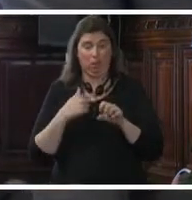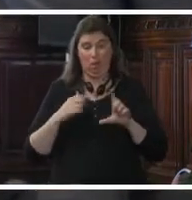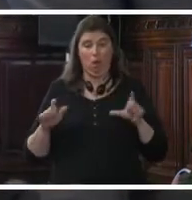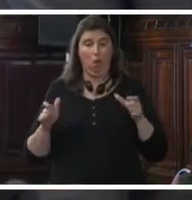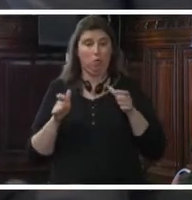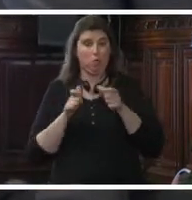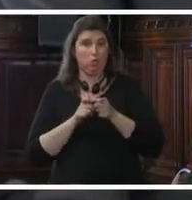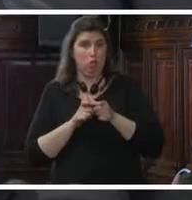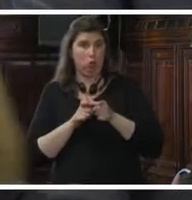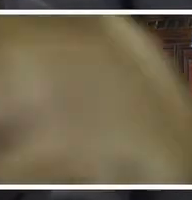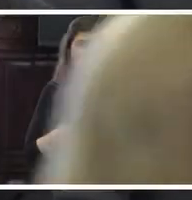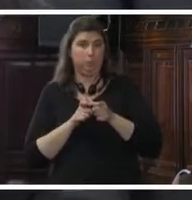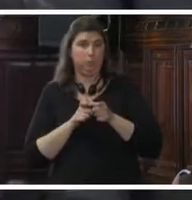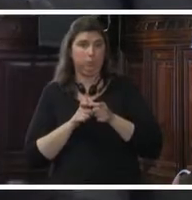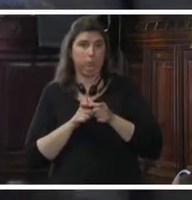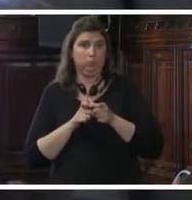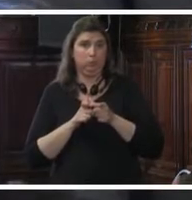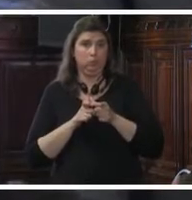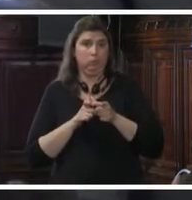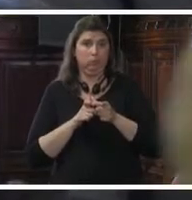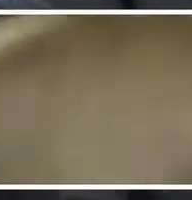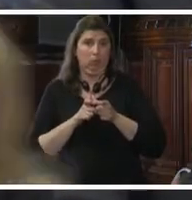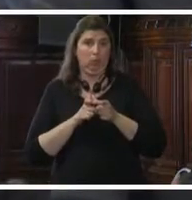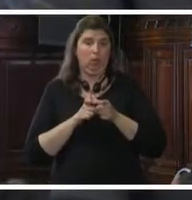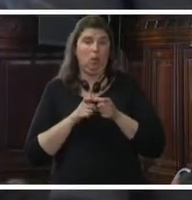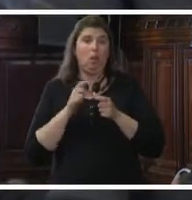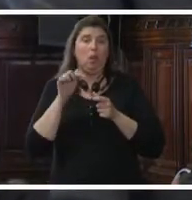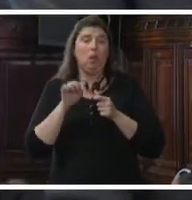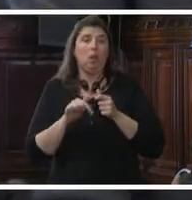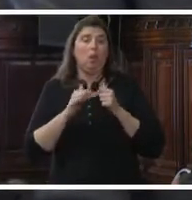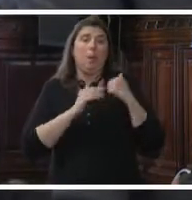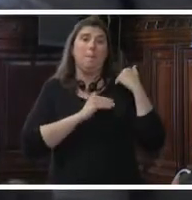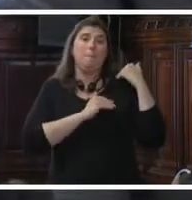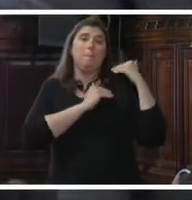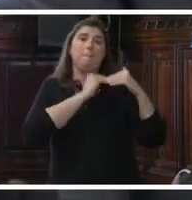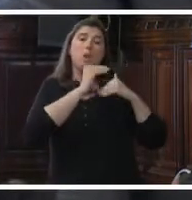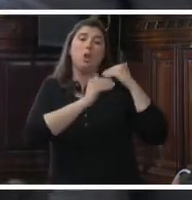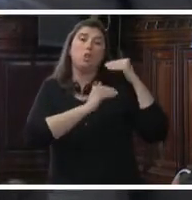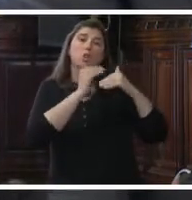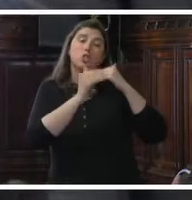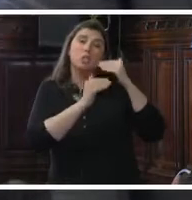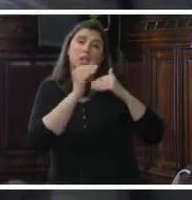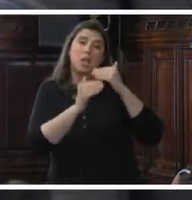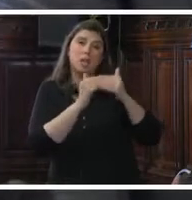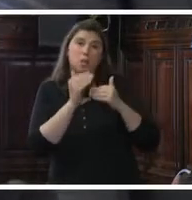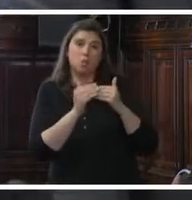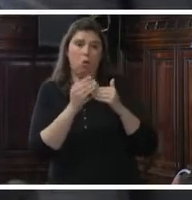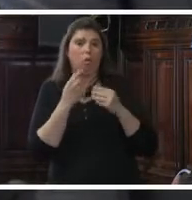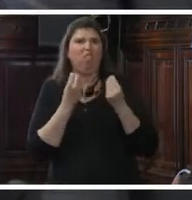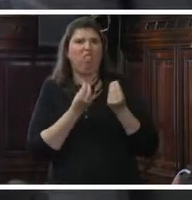con este proceso de demandar especialización